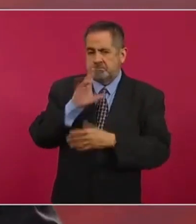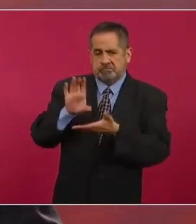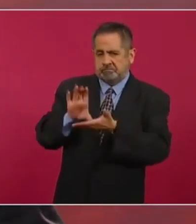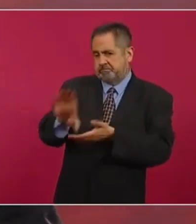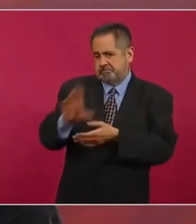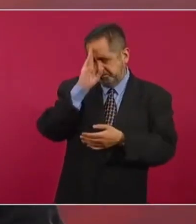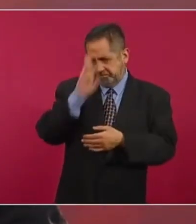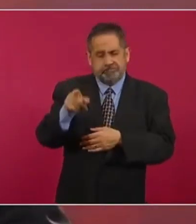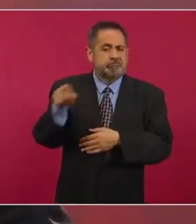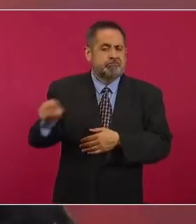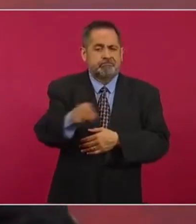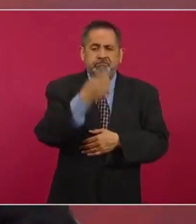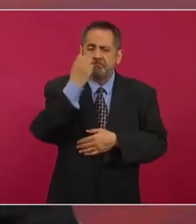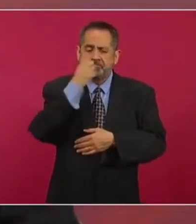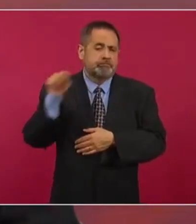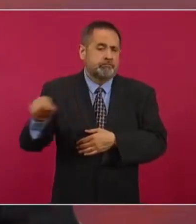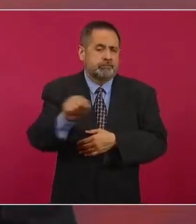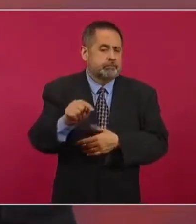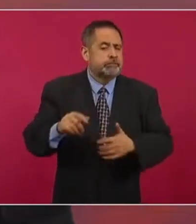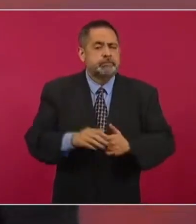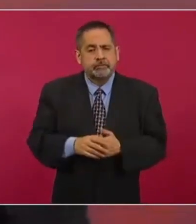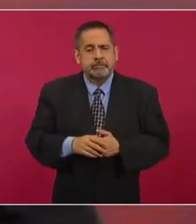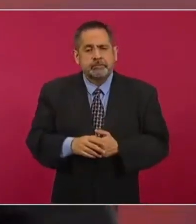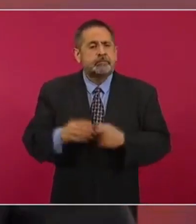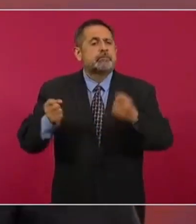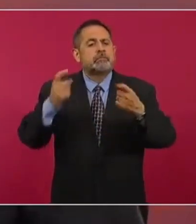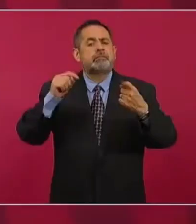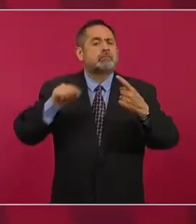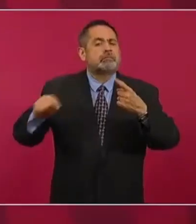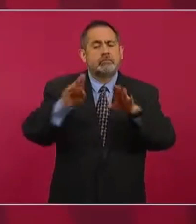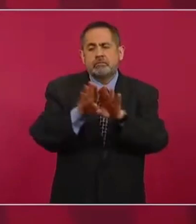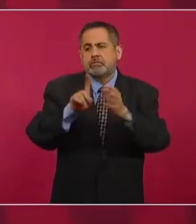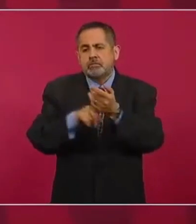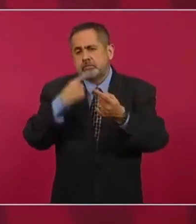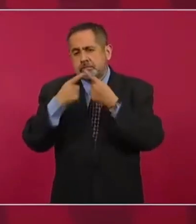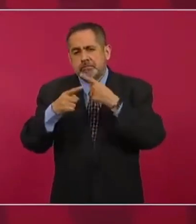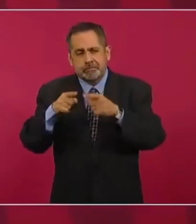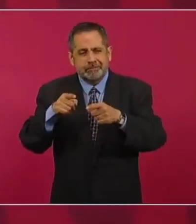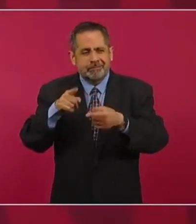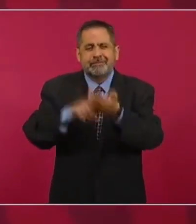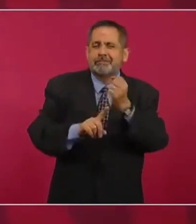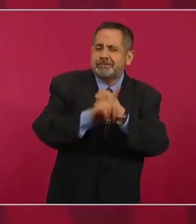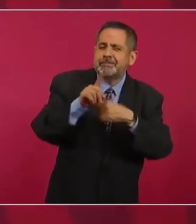En algunos casos tiene que ver con la cuestión sindical.